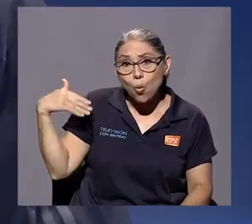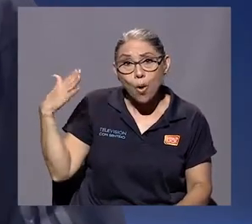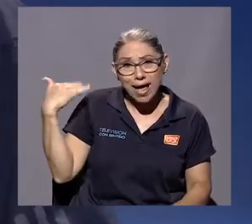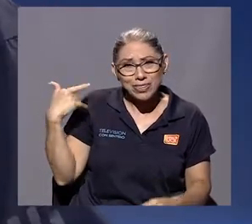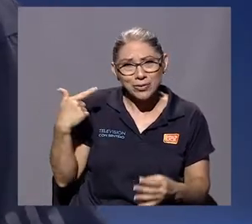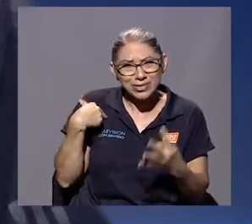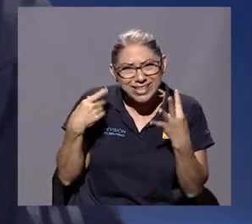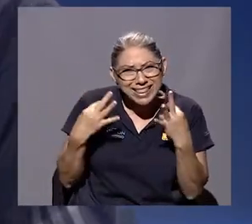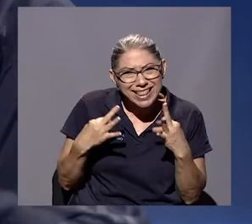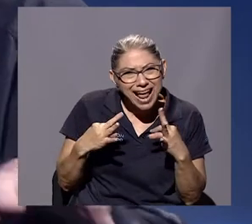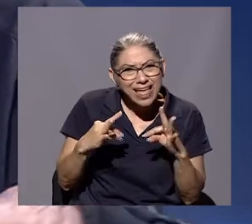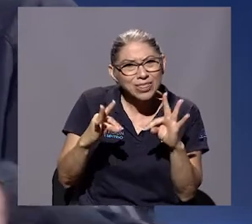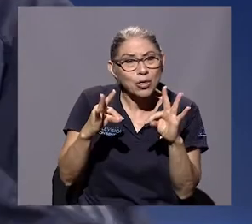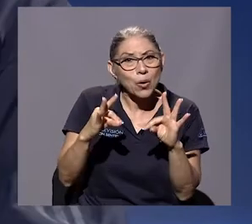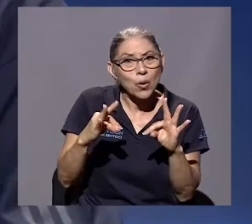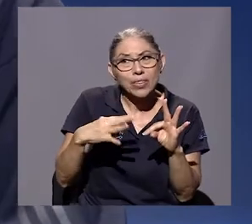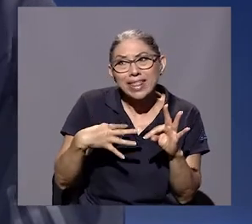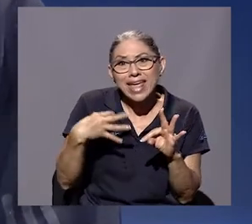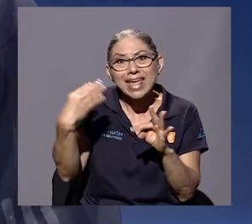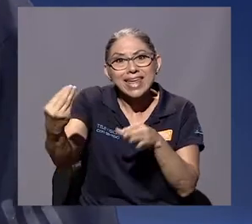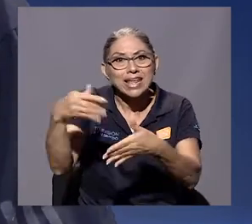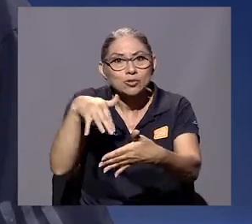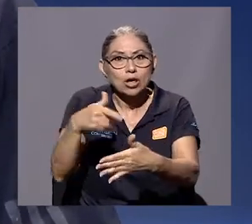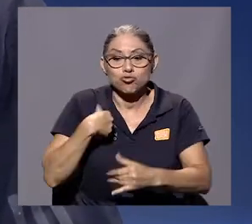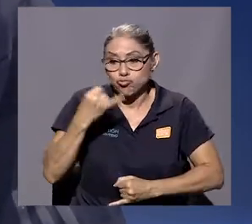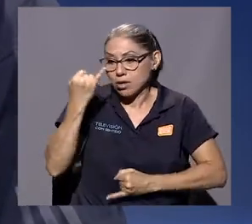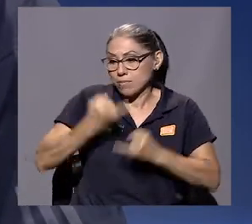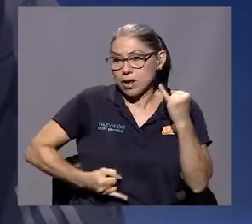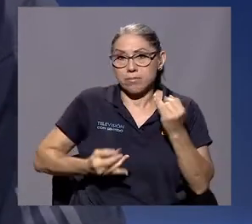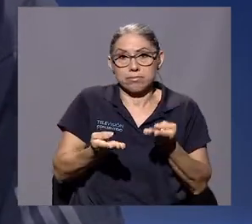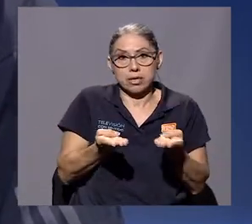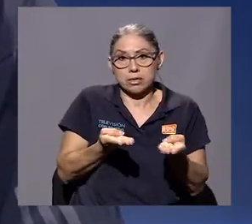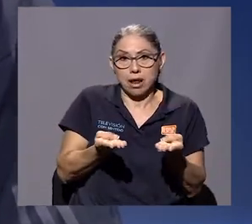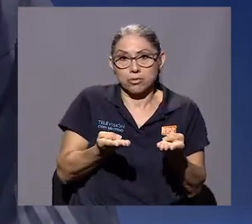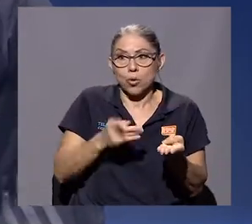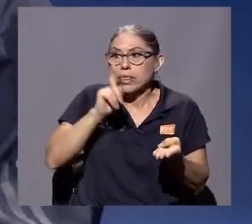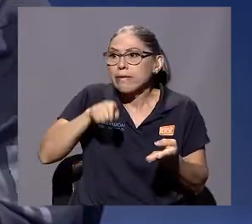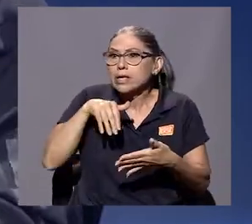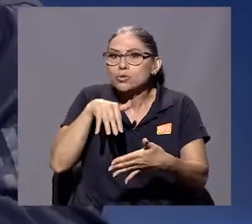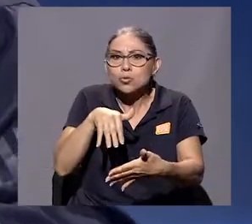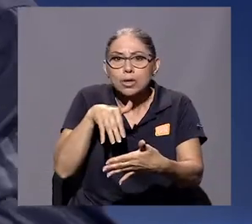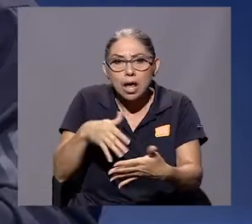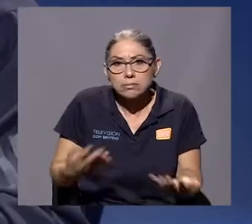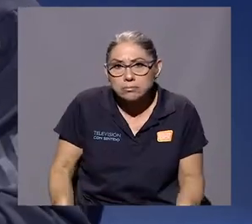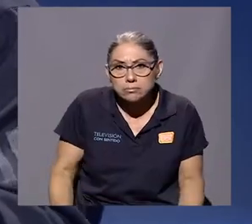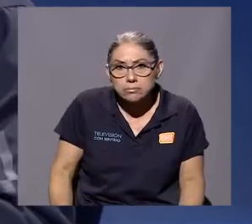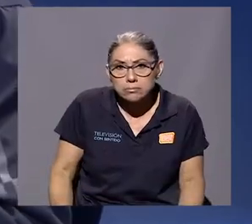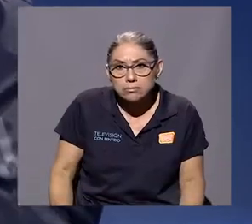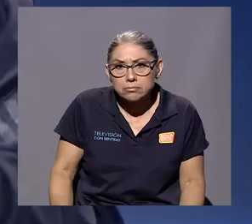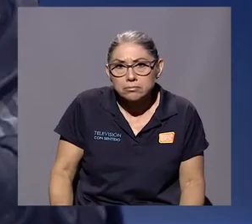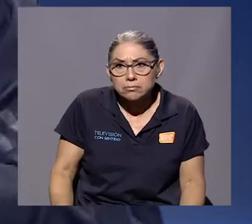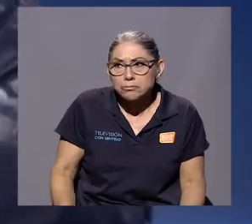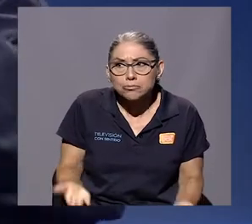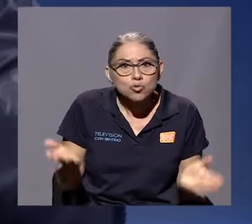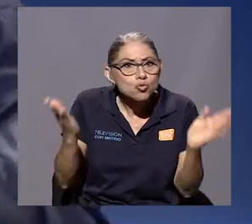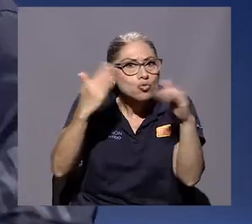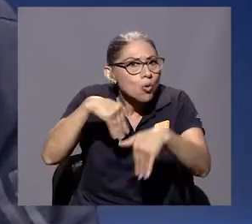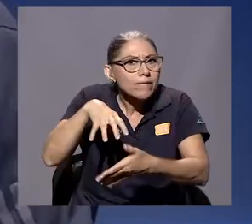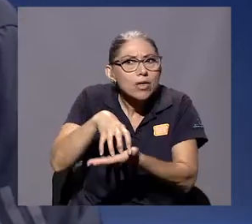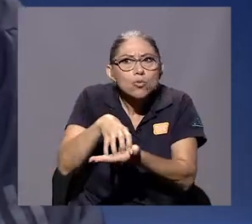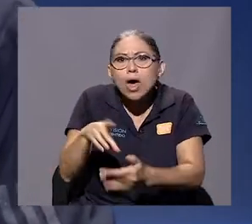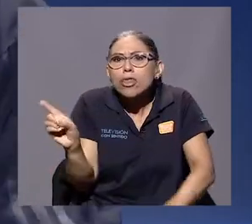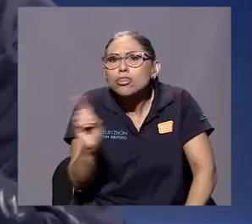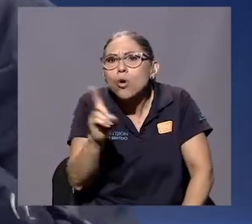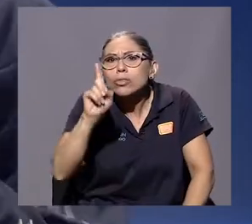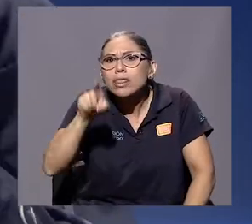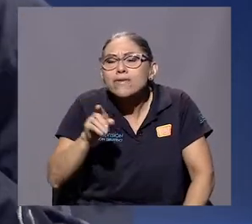trató de salir a estudiar, yo terminé el bachillerato y había que ir a estudiar, él no tenía duda ninguna dónde había que ir a estudiar,